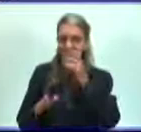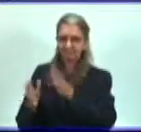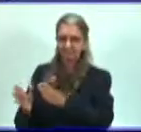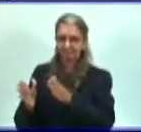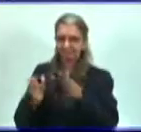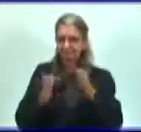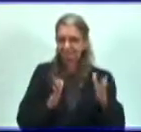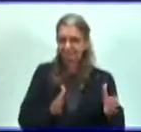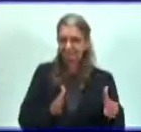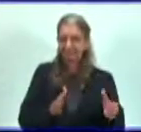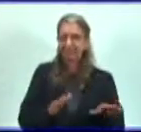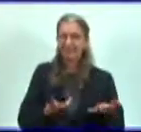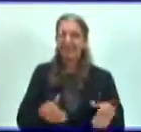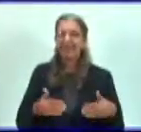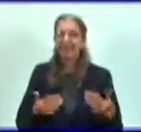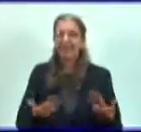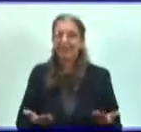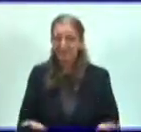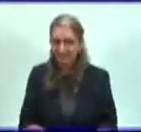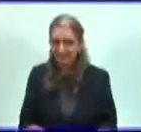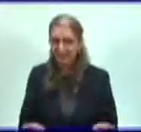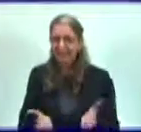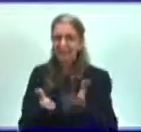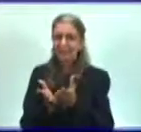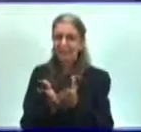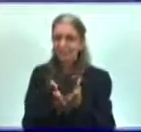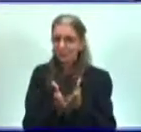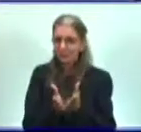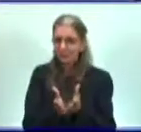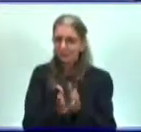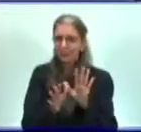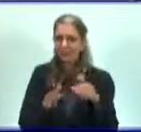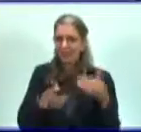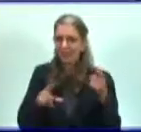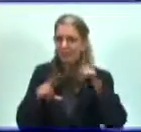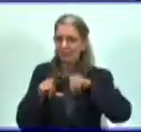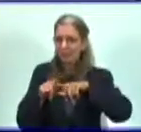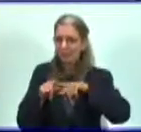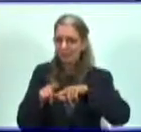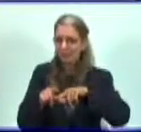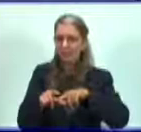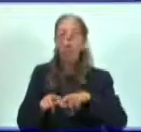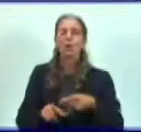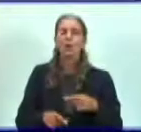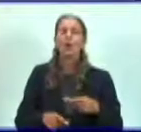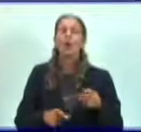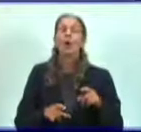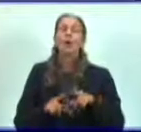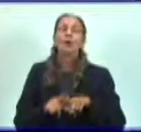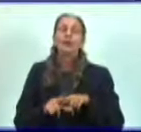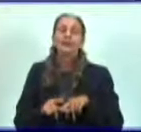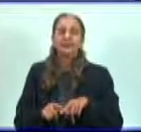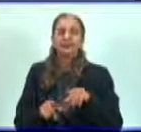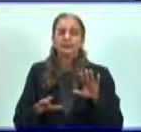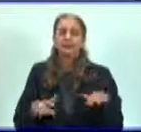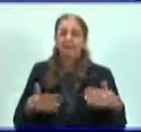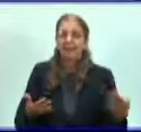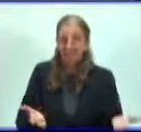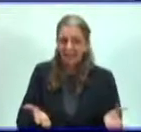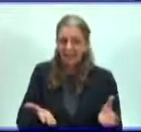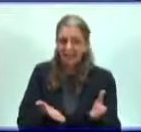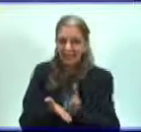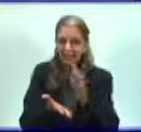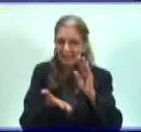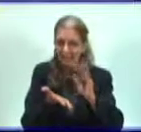continuando con el estudio o el conocimiento de los contenidos. El libro de texto va a